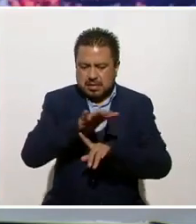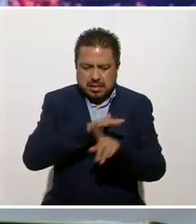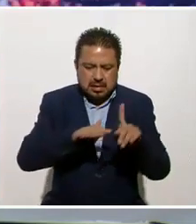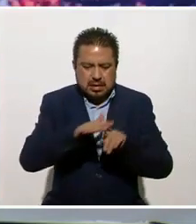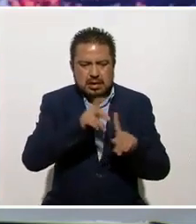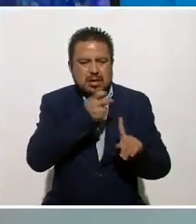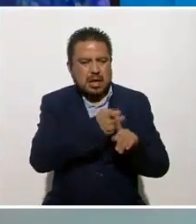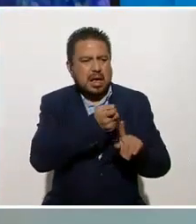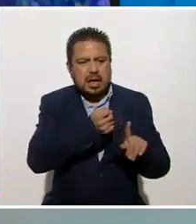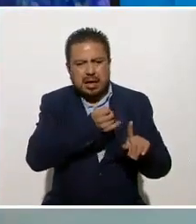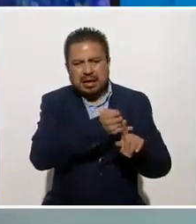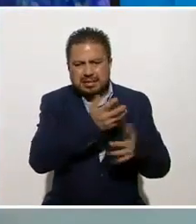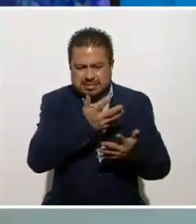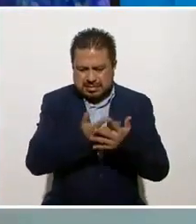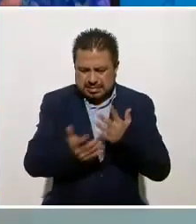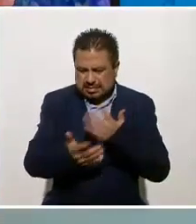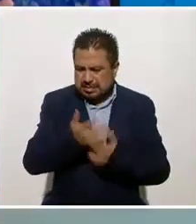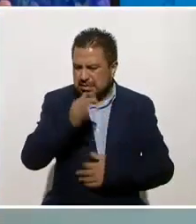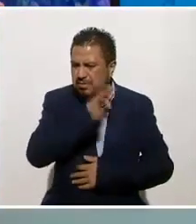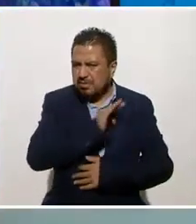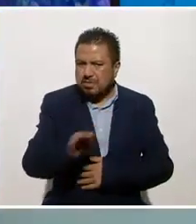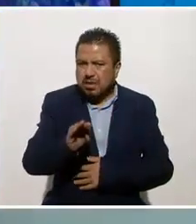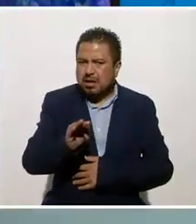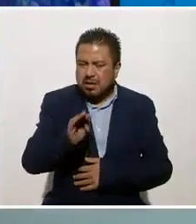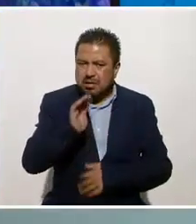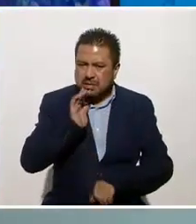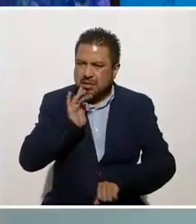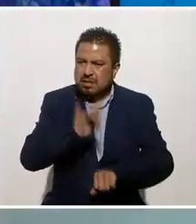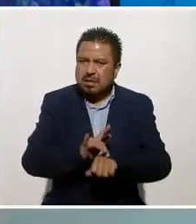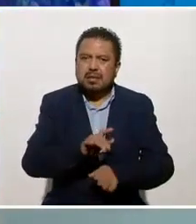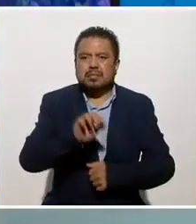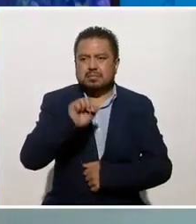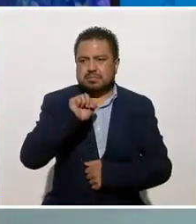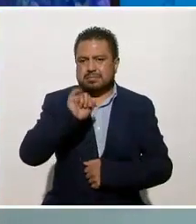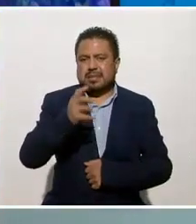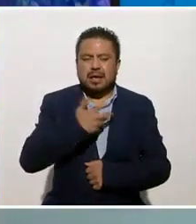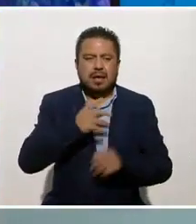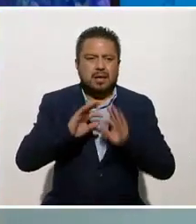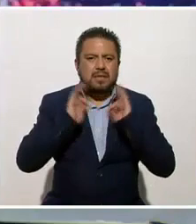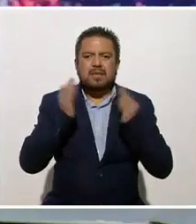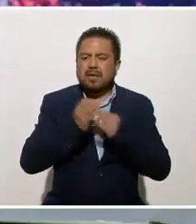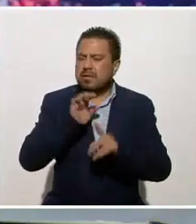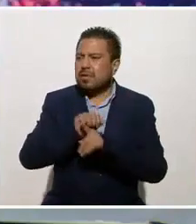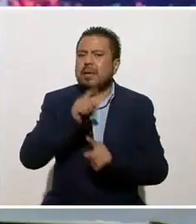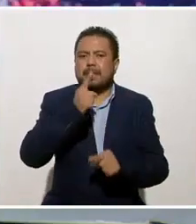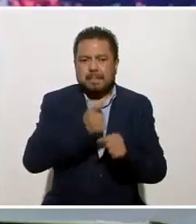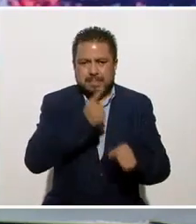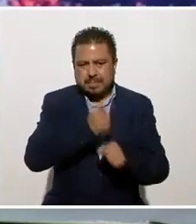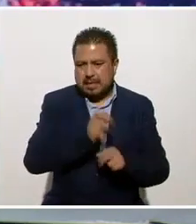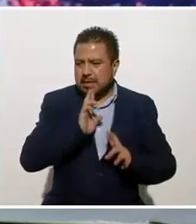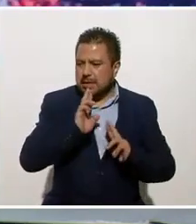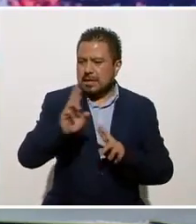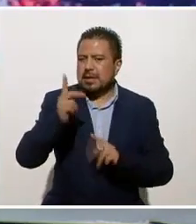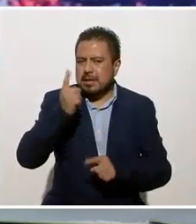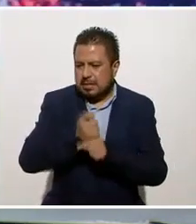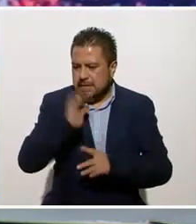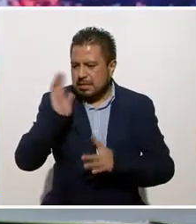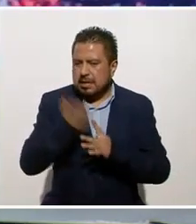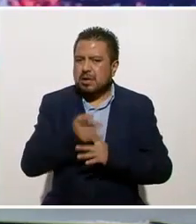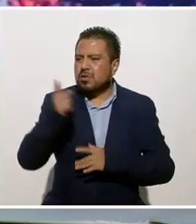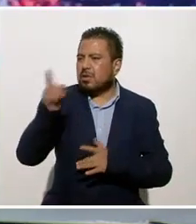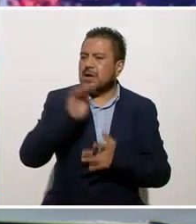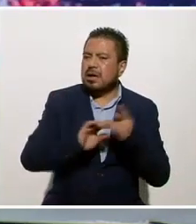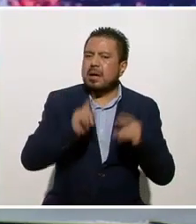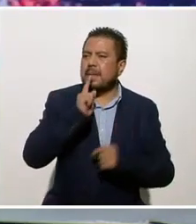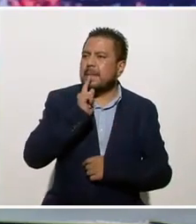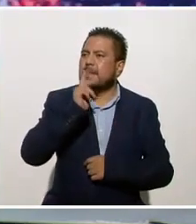es así tangible? ¿Se puede notar? De hecho, hay hasta una forma de medir, pero primero te contesto la primera parte. Tú acabas de decir una